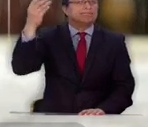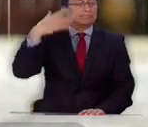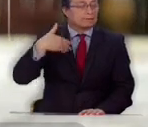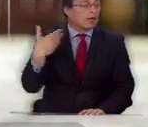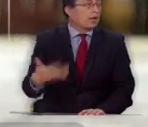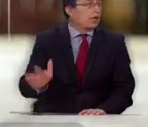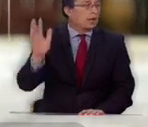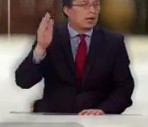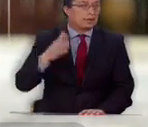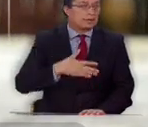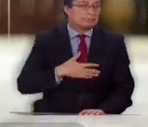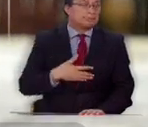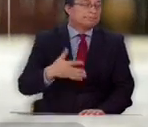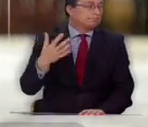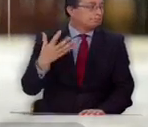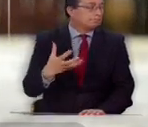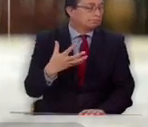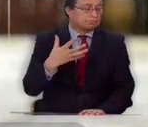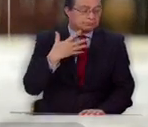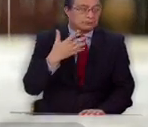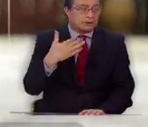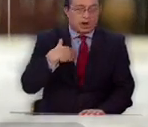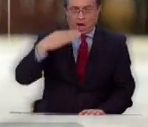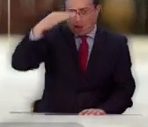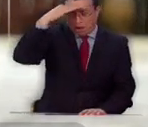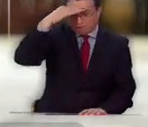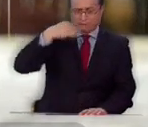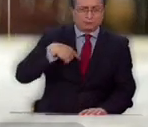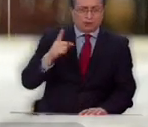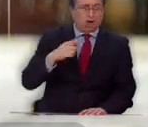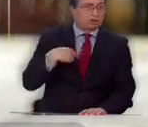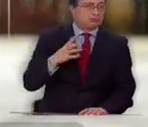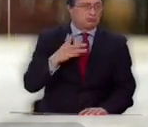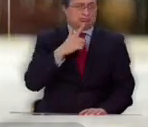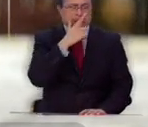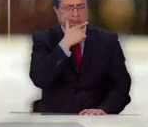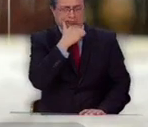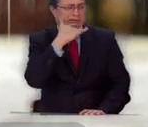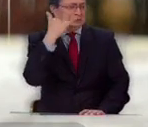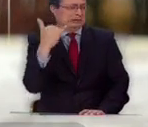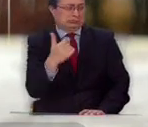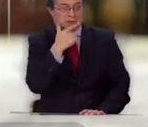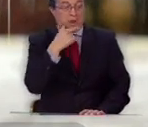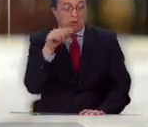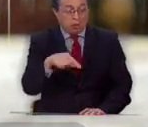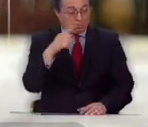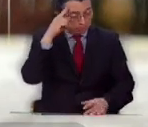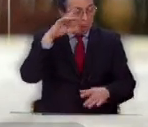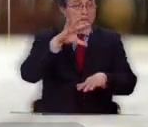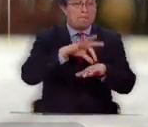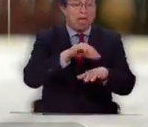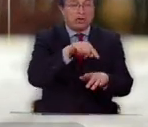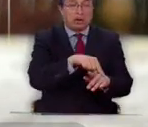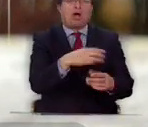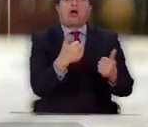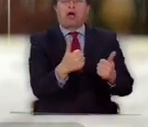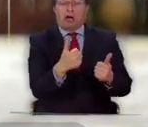Ya de al menos voy yo. Y yo soy súper desconfiada. ¿Pero aquí confió? Y aquí confié porque eran médicos.